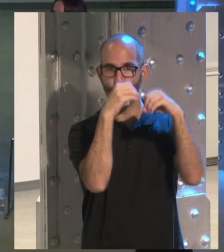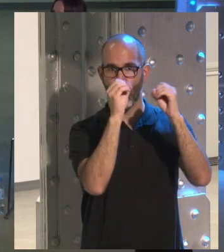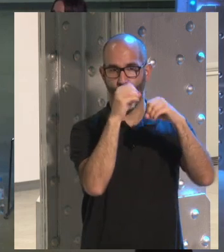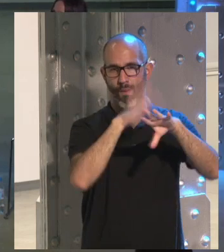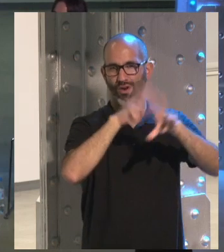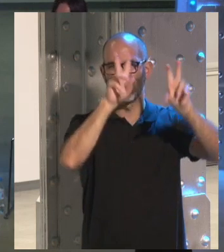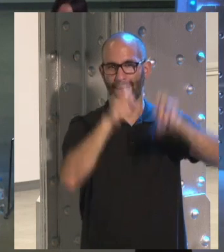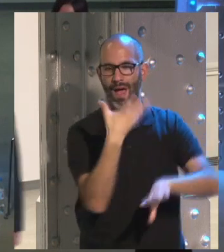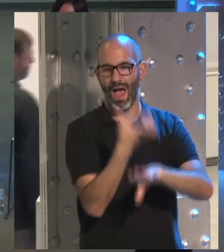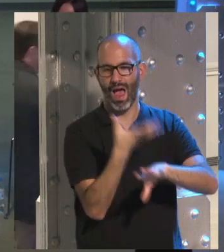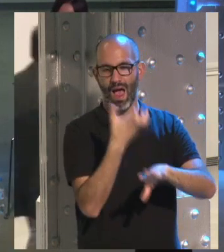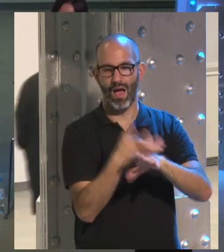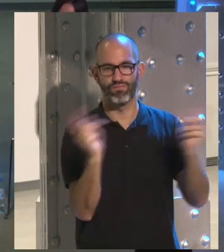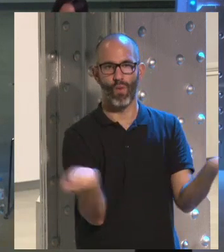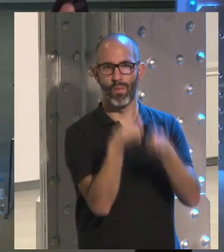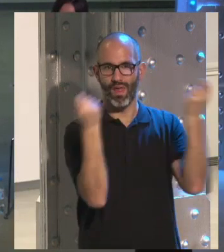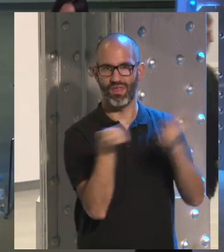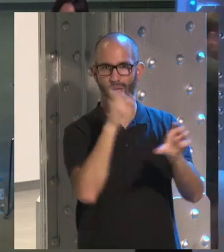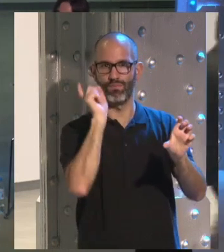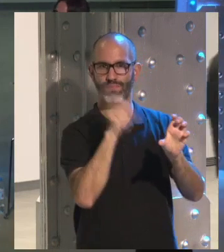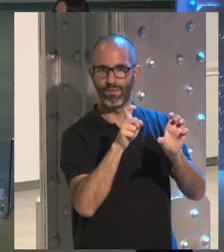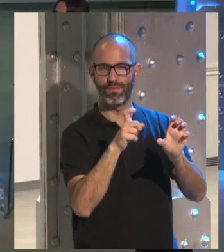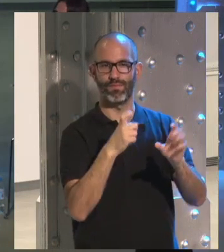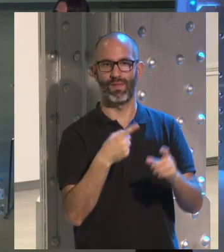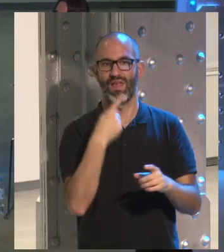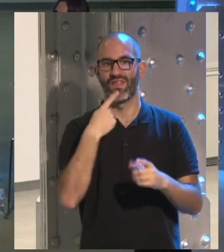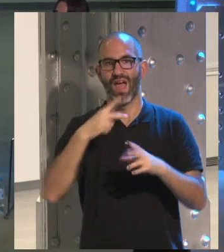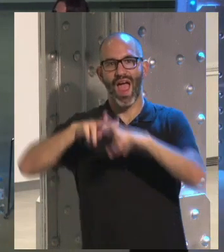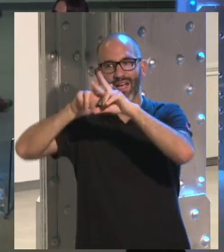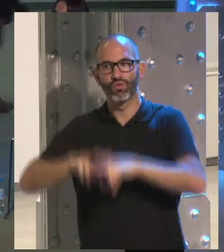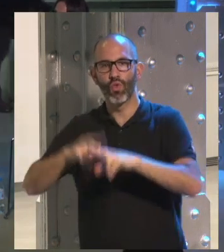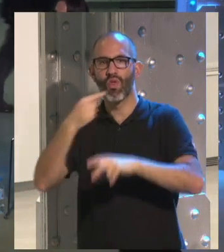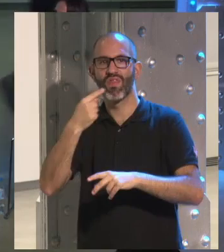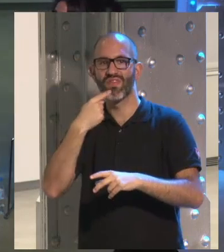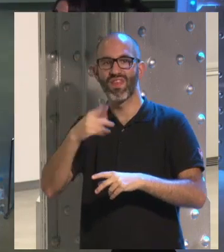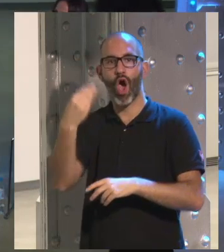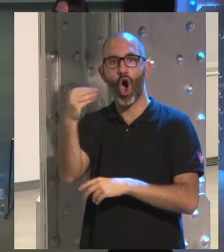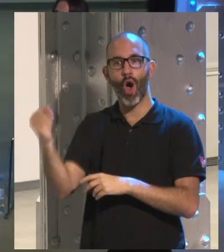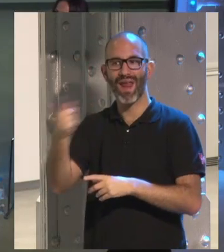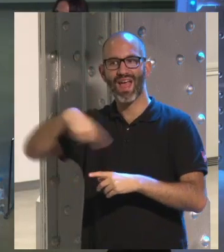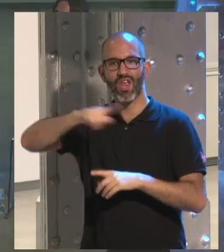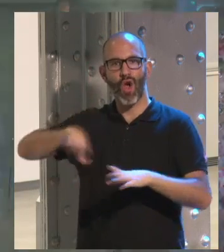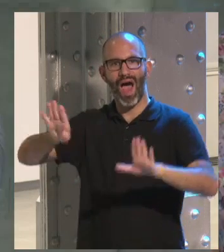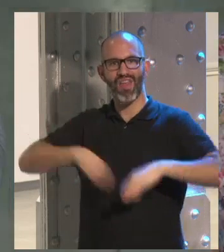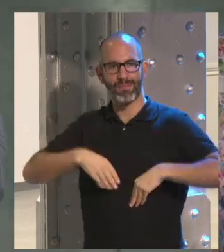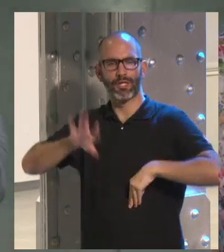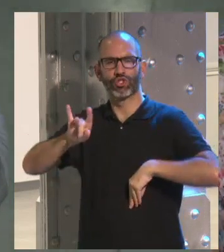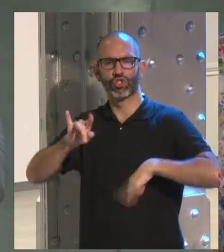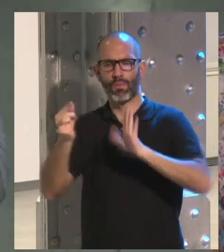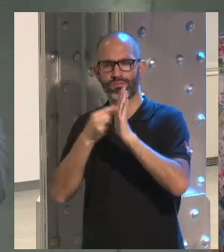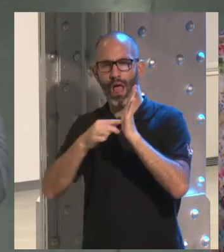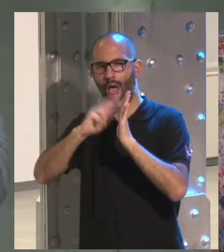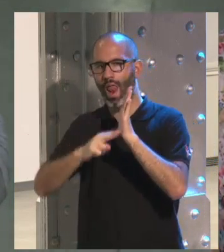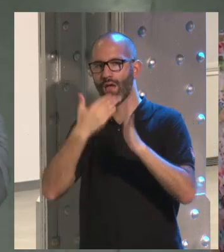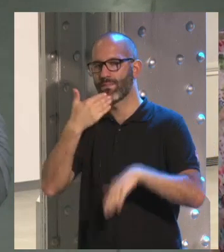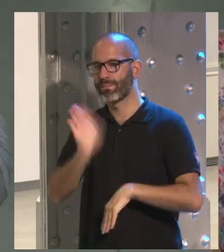AdWords. Según el estudio, los jóvenes aceptan las condiciones de los servicios digitales sin leerlos. Pero eso, ¿qué riesgo